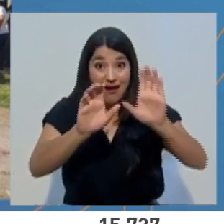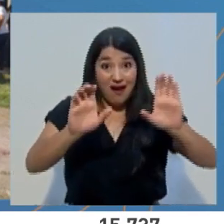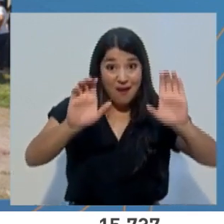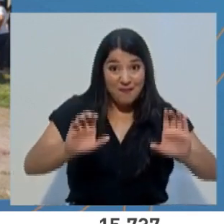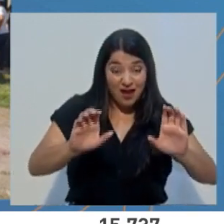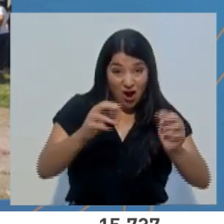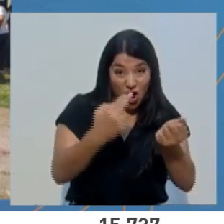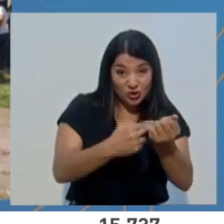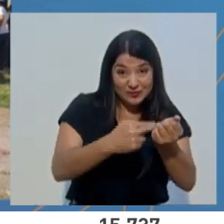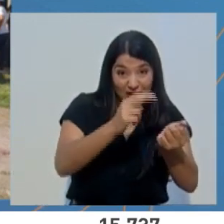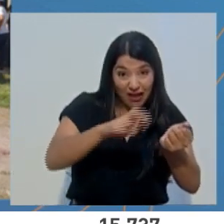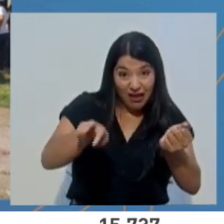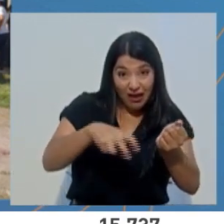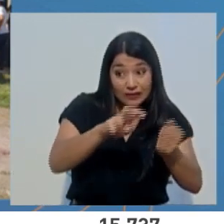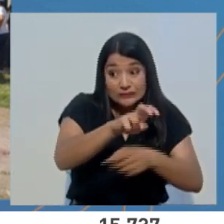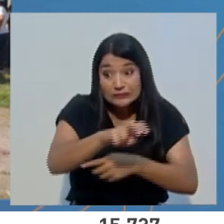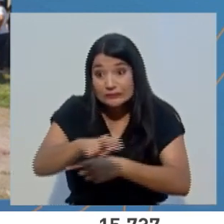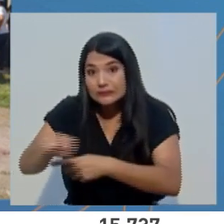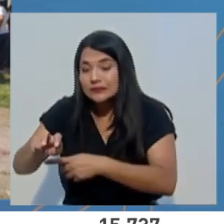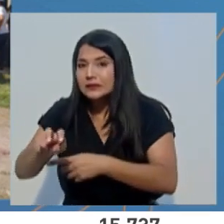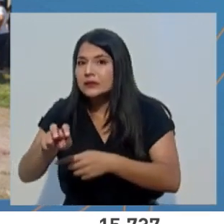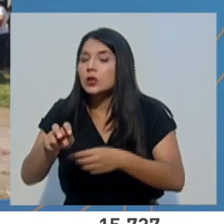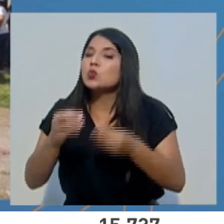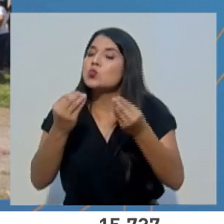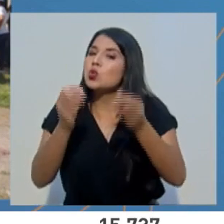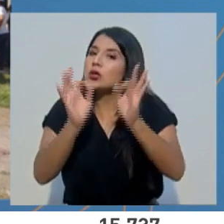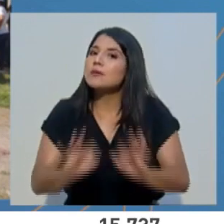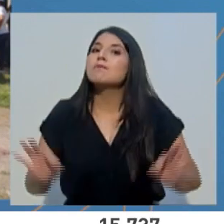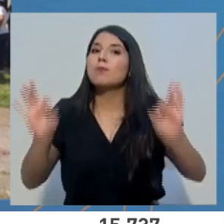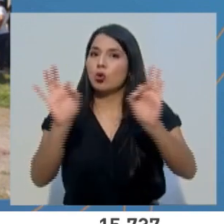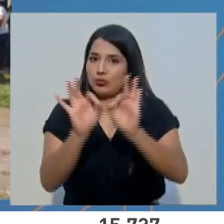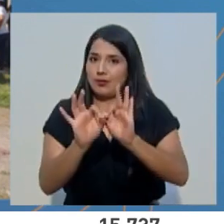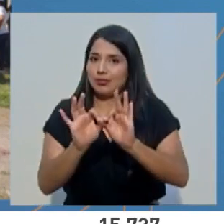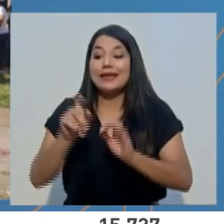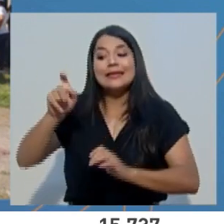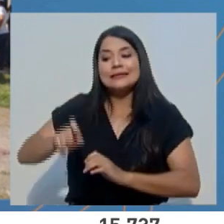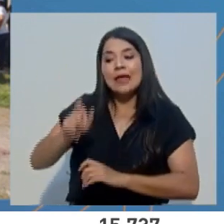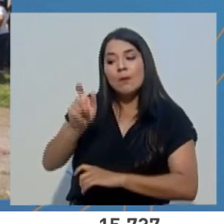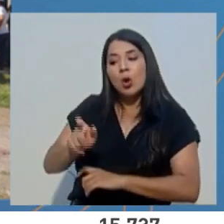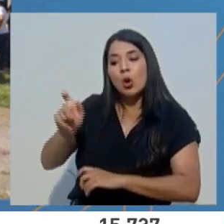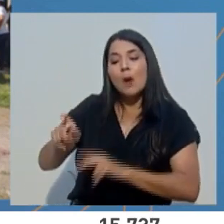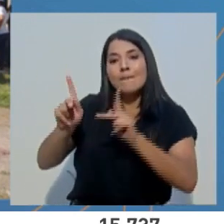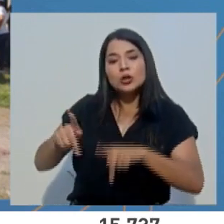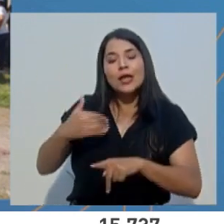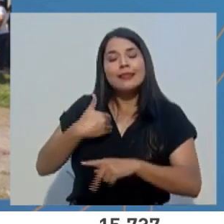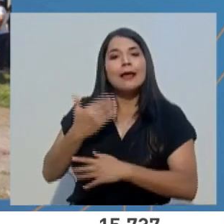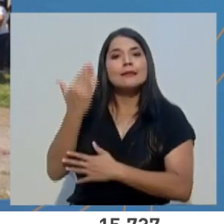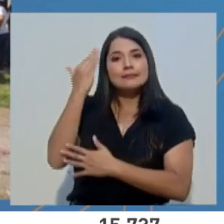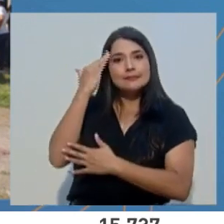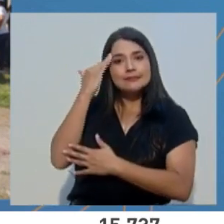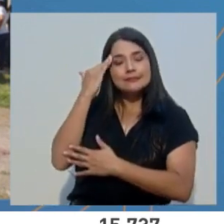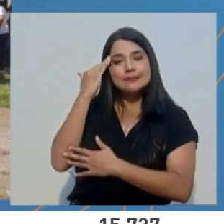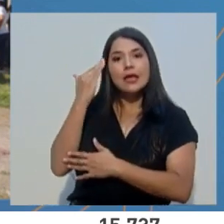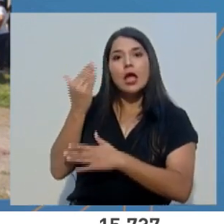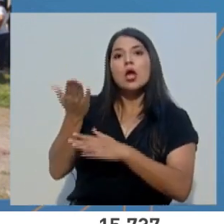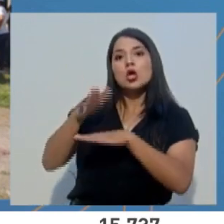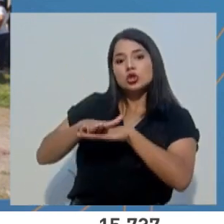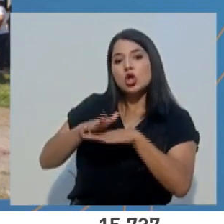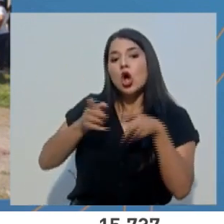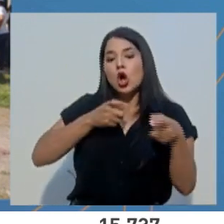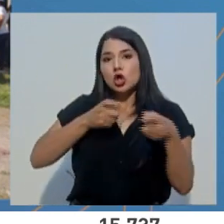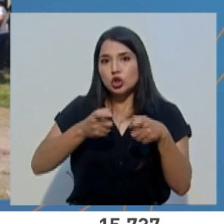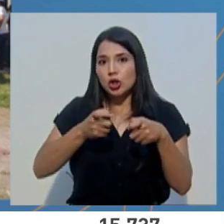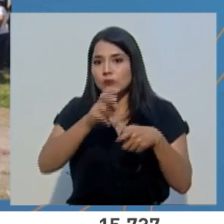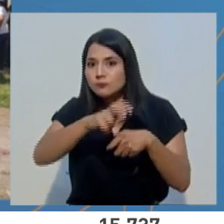importantísima, para lo cual se requiere de personal entrenado y una articulación de todas las diferentes unidades